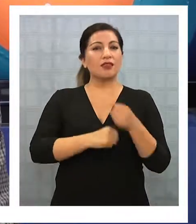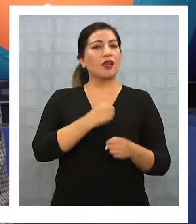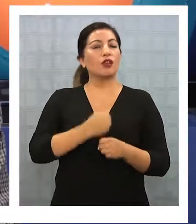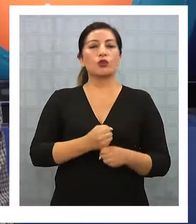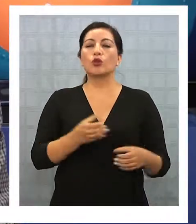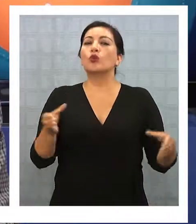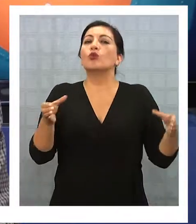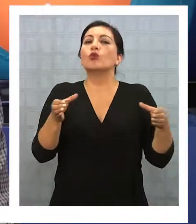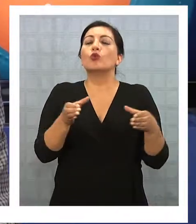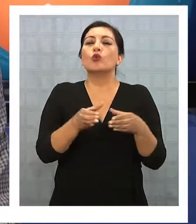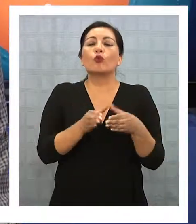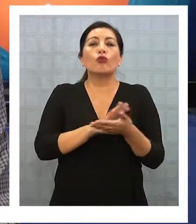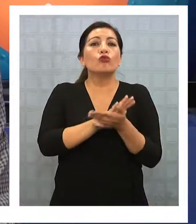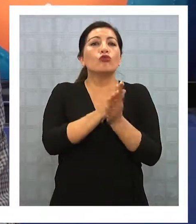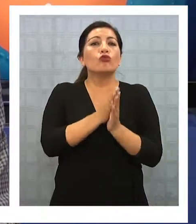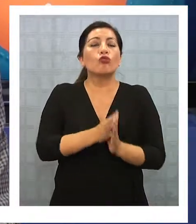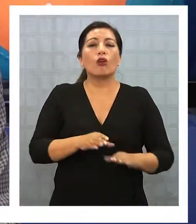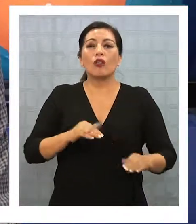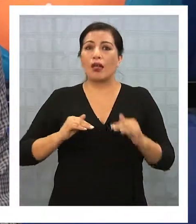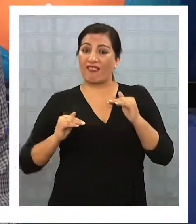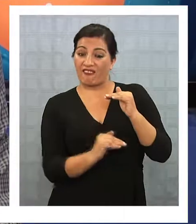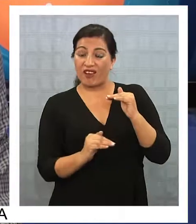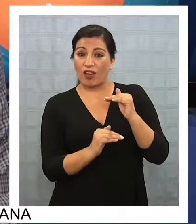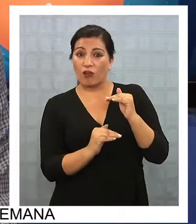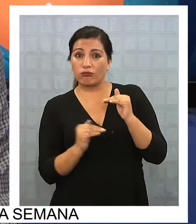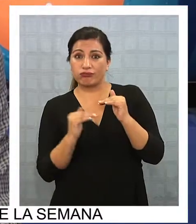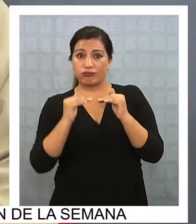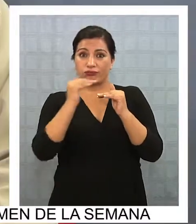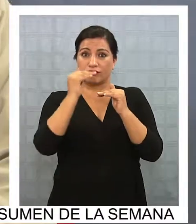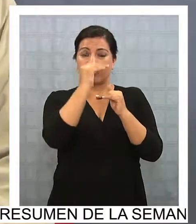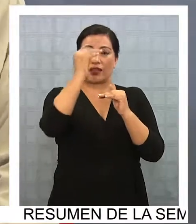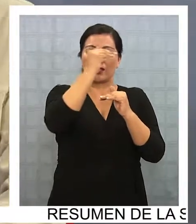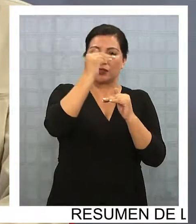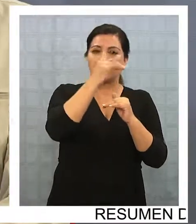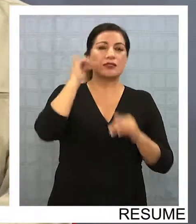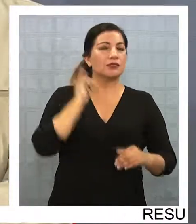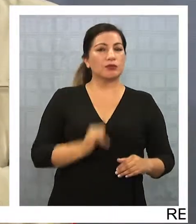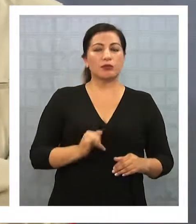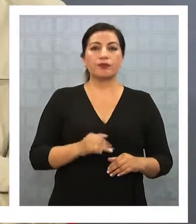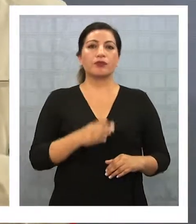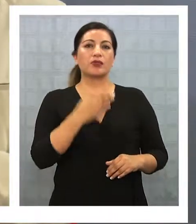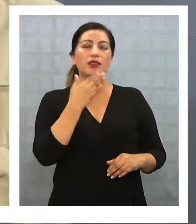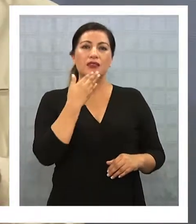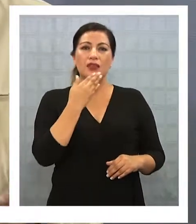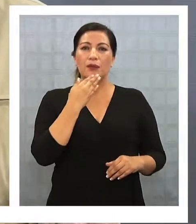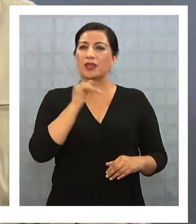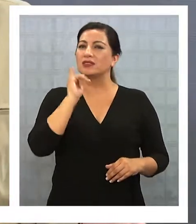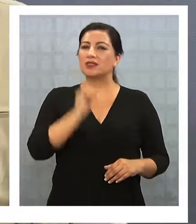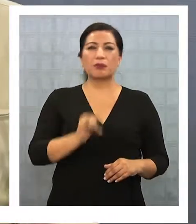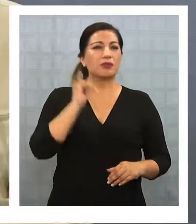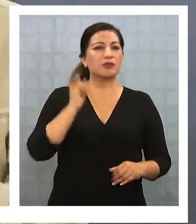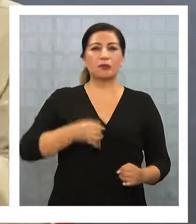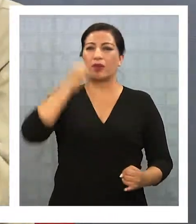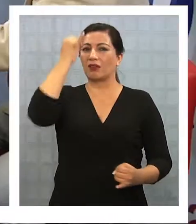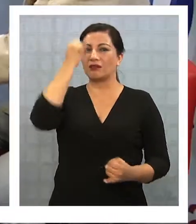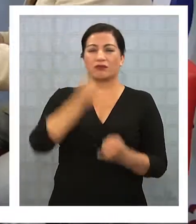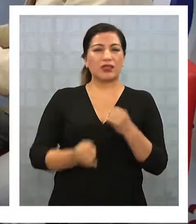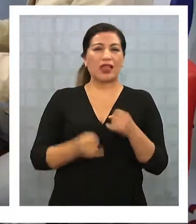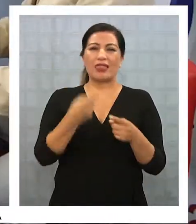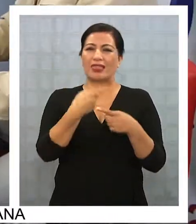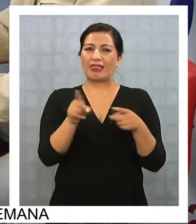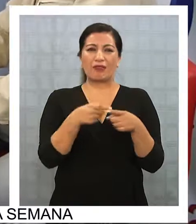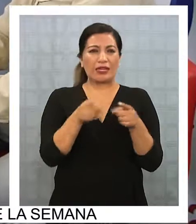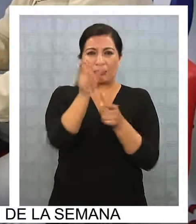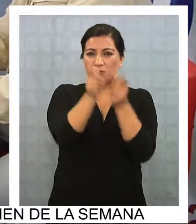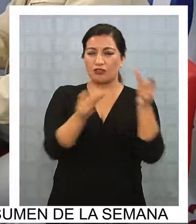de un partido que ha ocupado todos los cargos desde el mínimo cargo hasta el máximo pero no es solo la militancia, terminaste bastante enemistado con Escalona con algunos